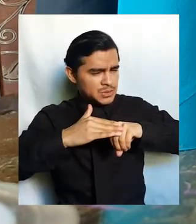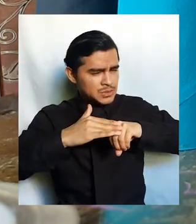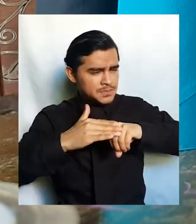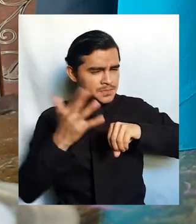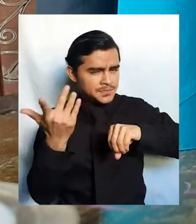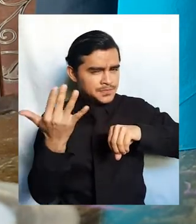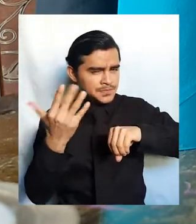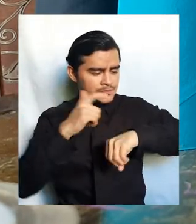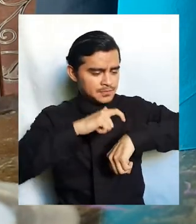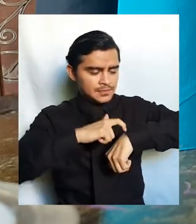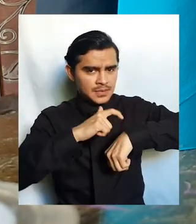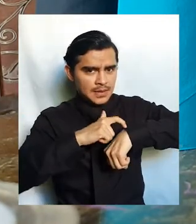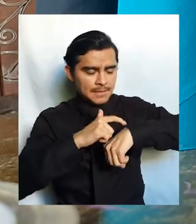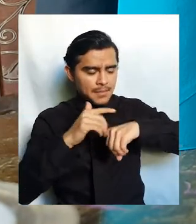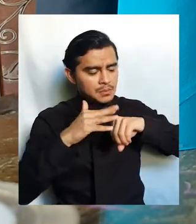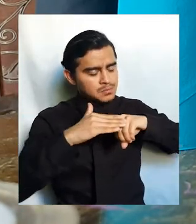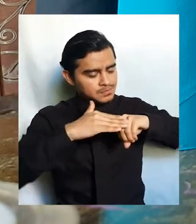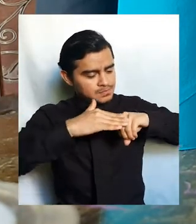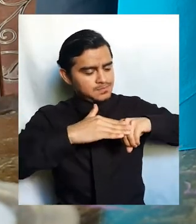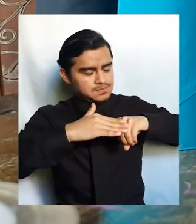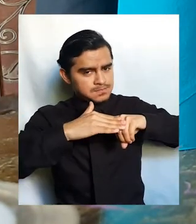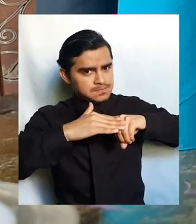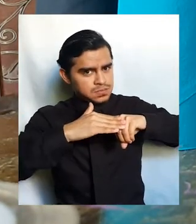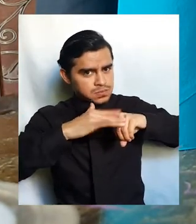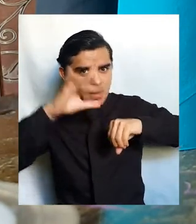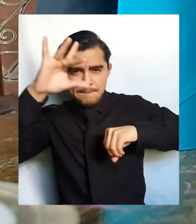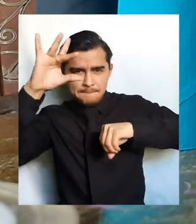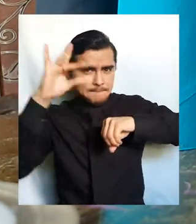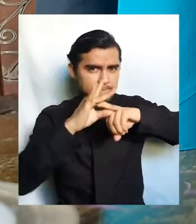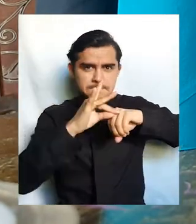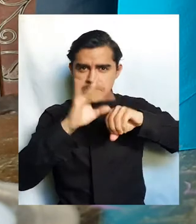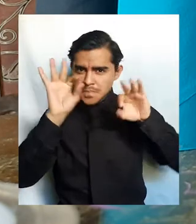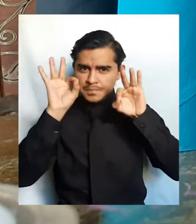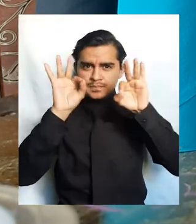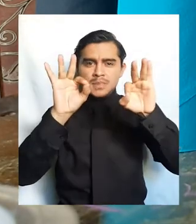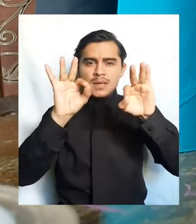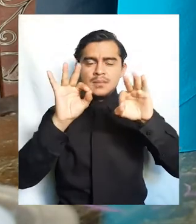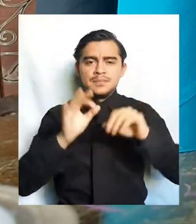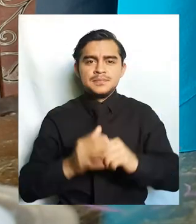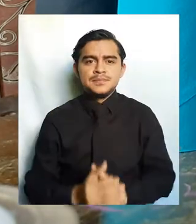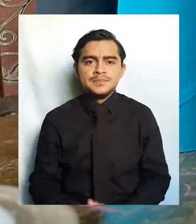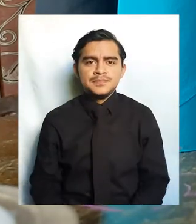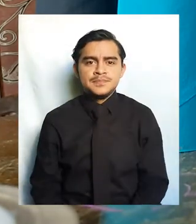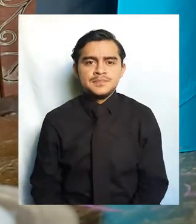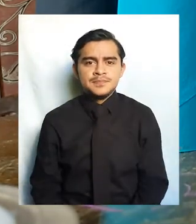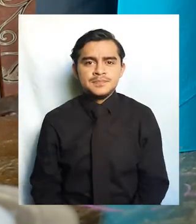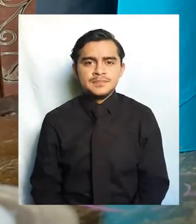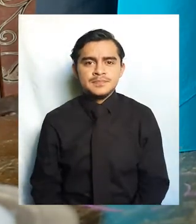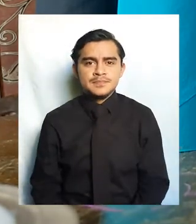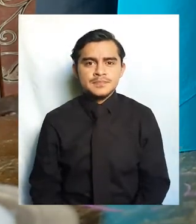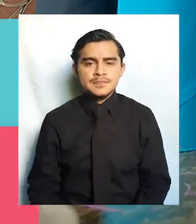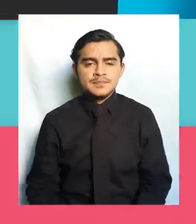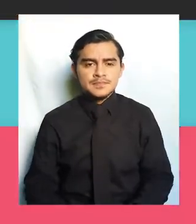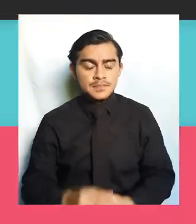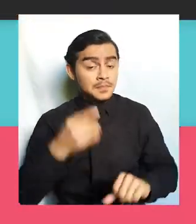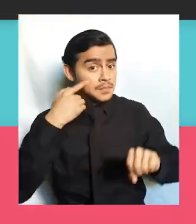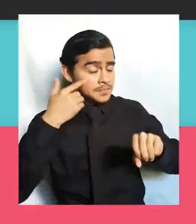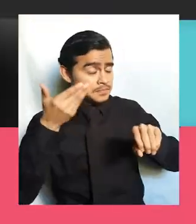segundos para que nuestra figura quede completamente pegada. De esta forma.